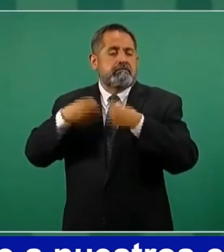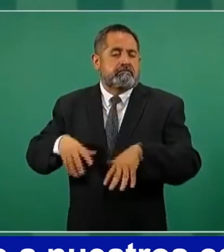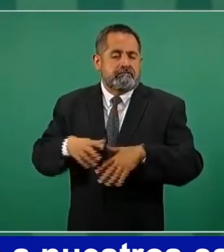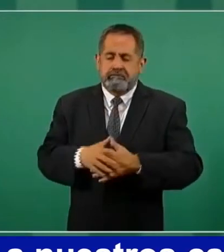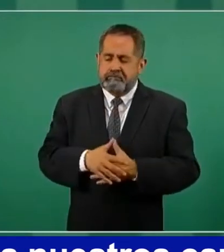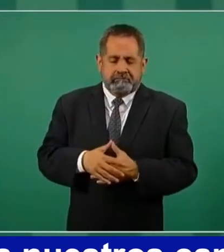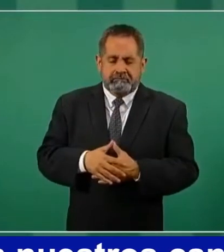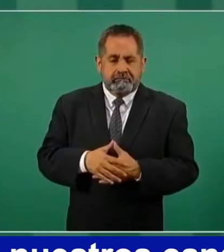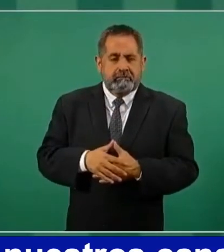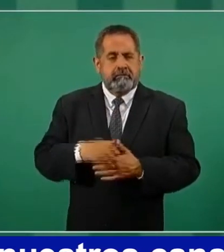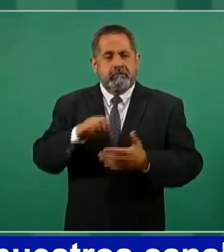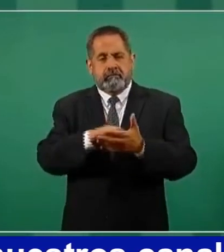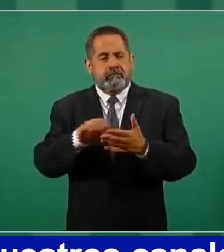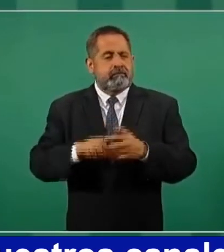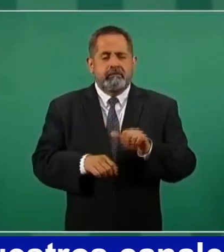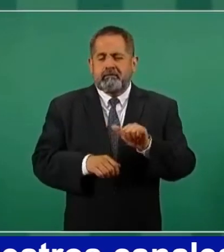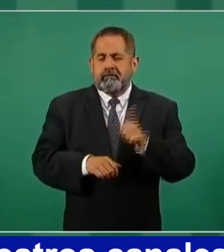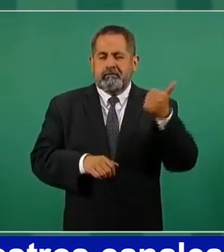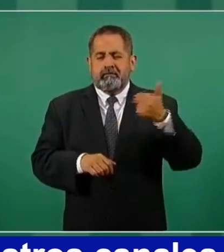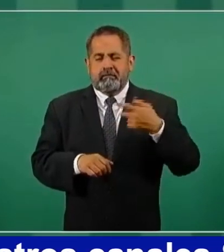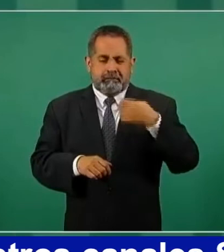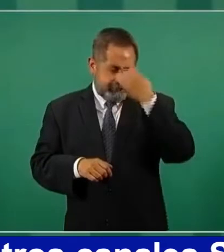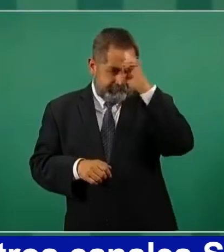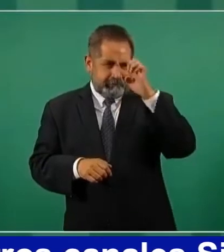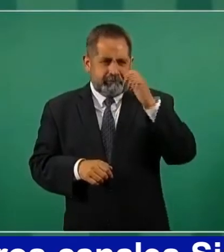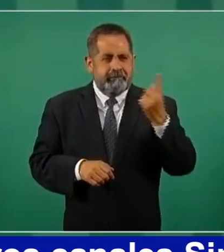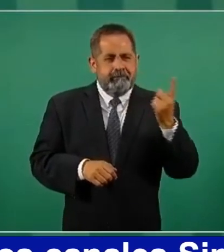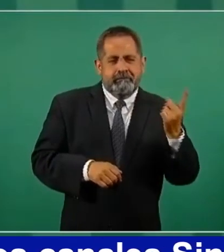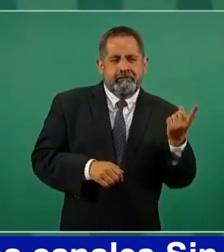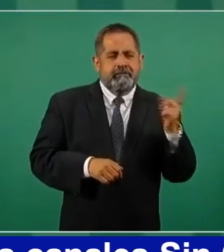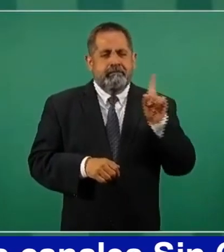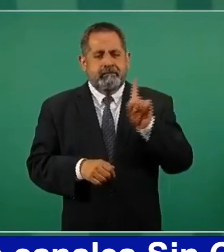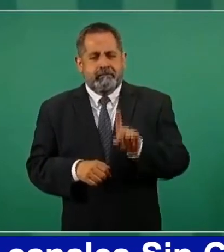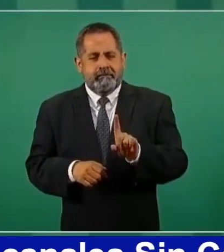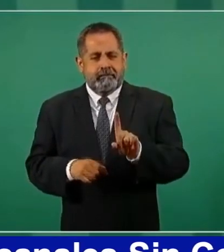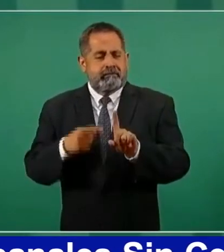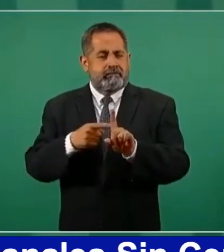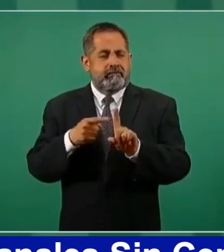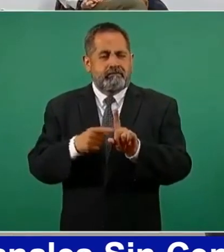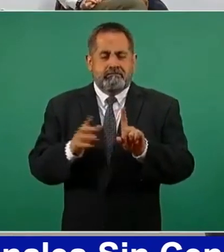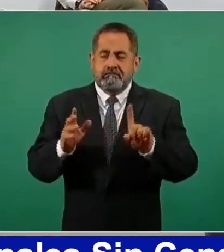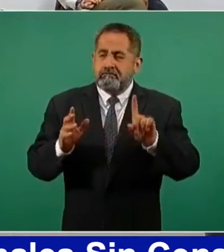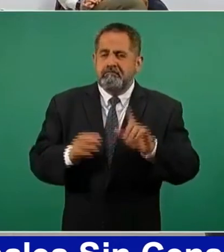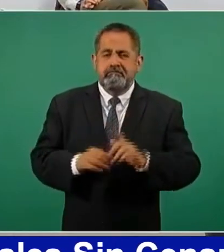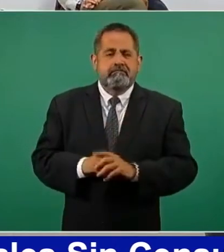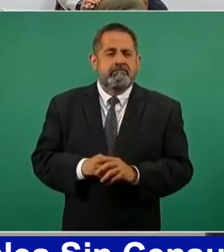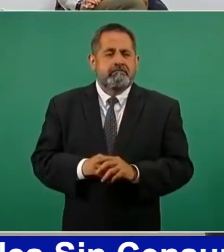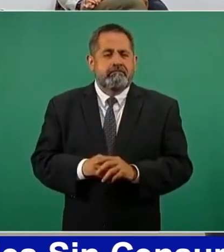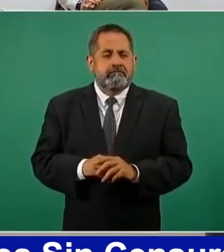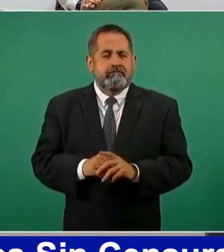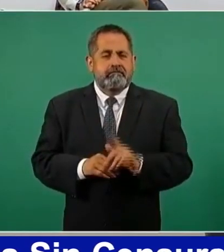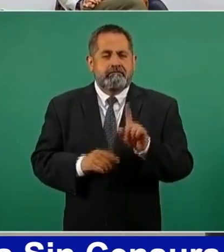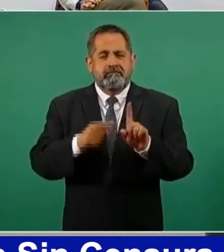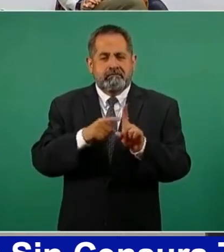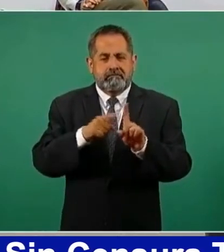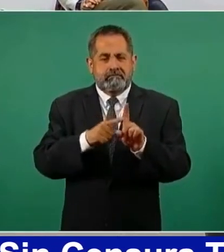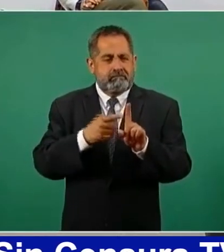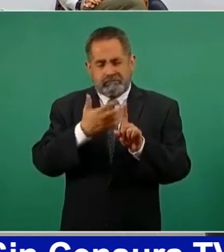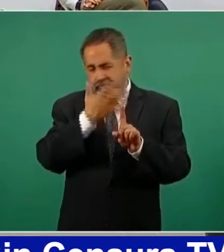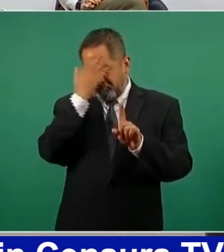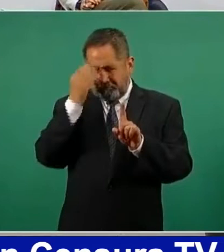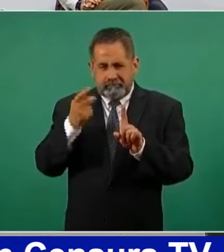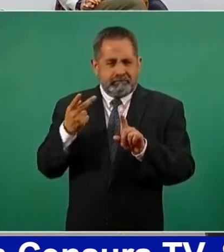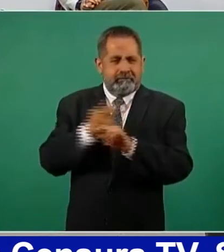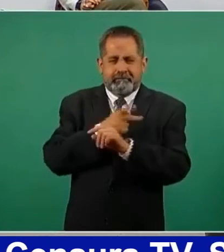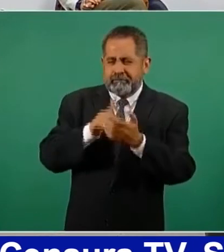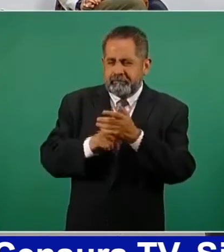Si viene alguien de afuera que no tiene conocimiento de lo que